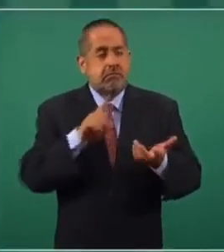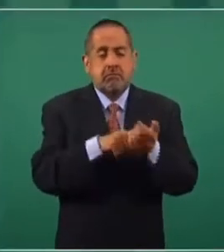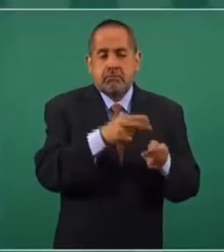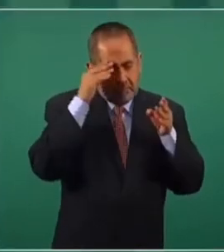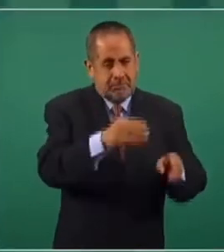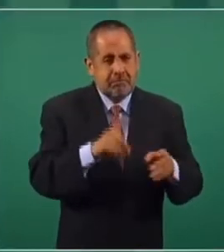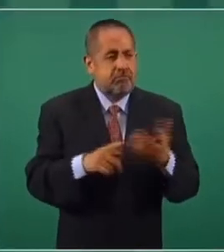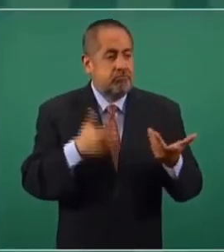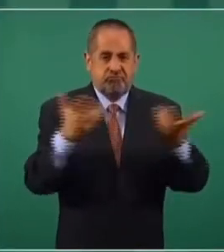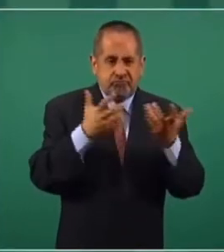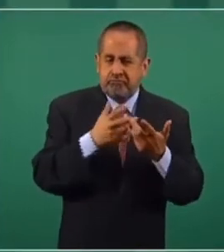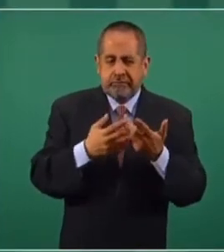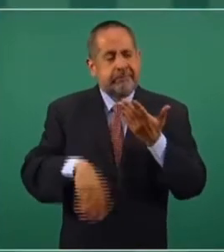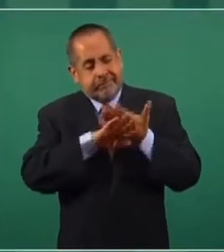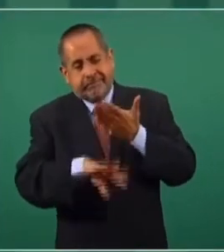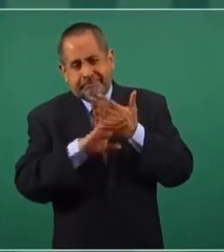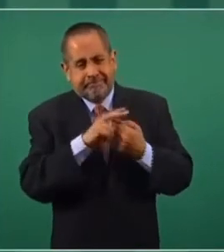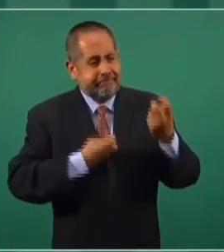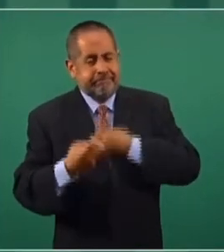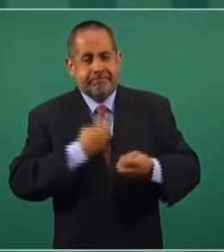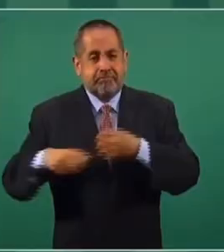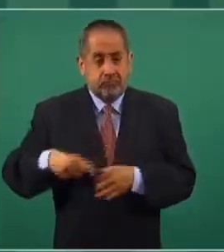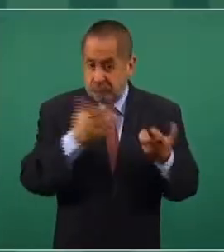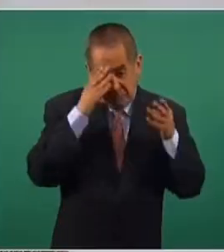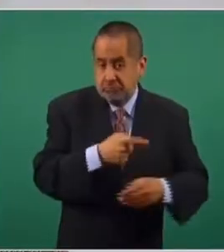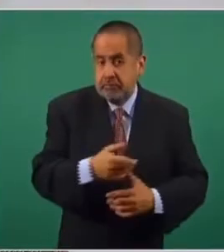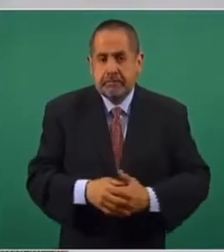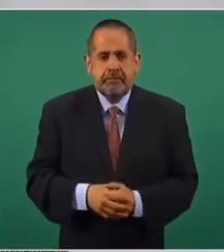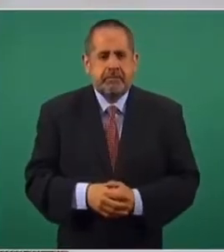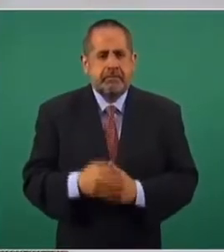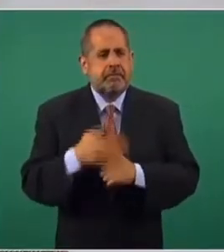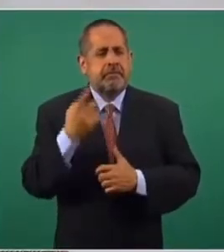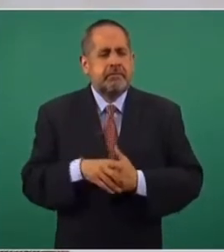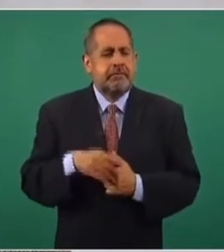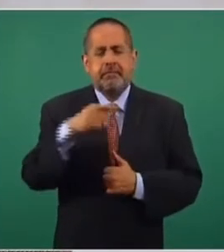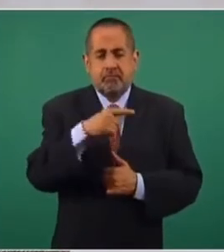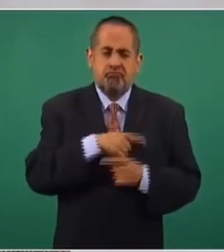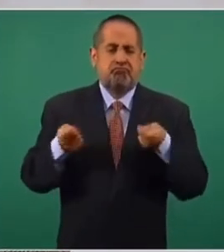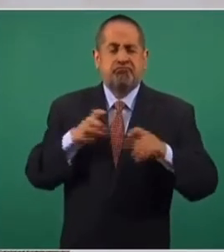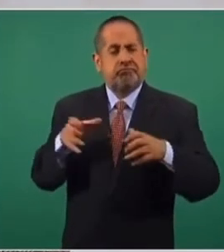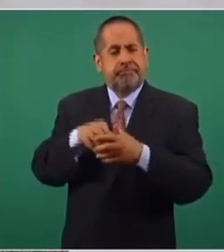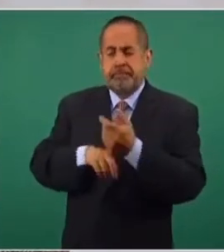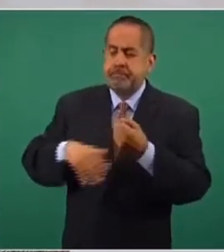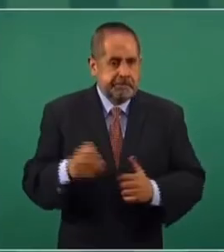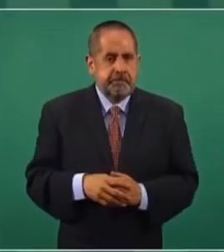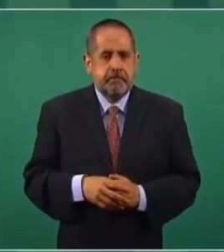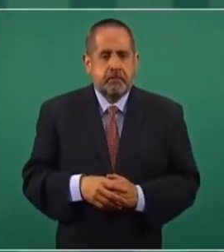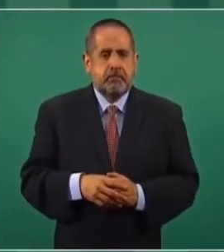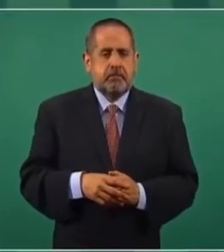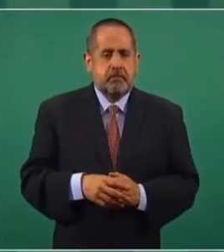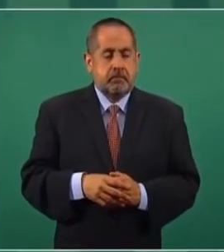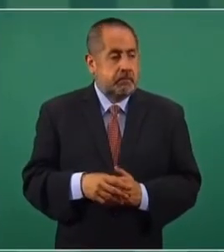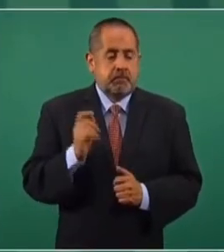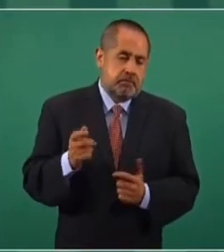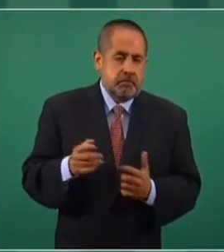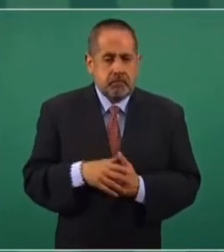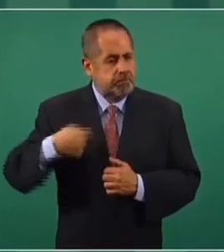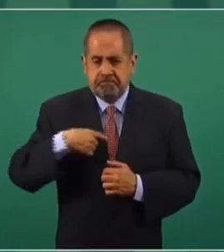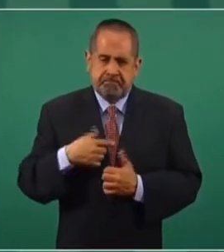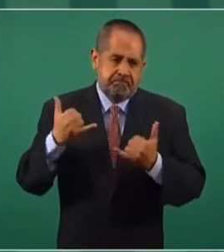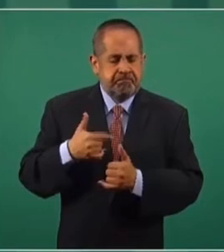dedicados a hacer una campaña en contra del gobierno. Porque ellos dominaban al comercio. Como somos